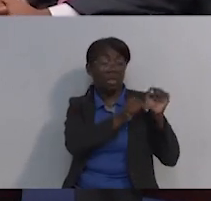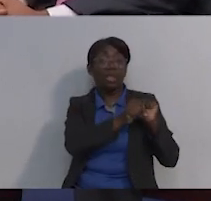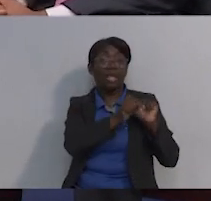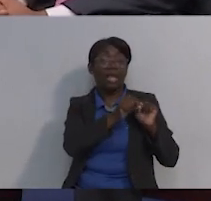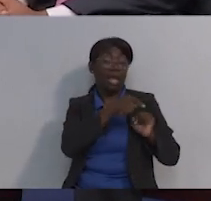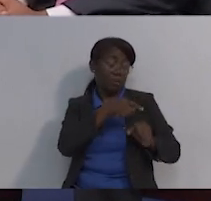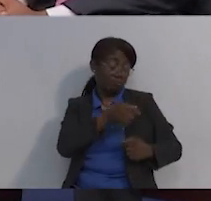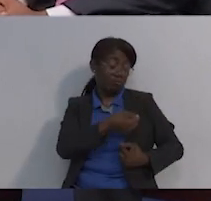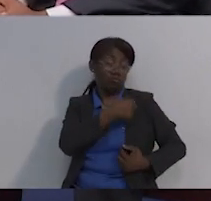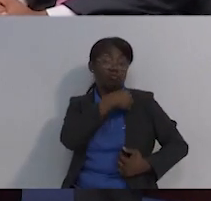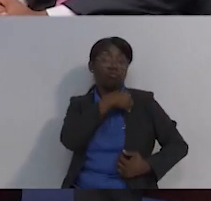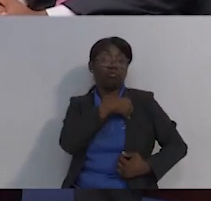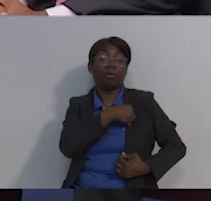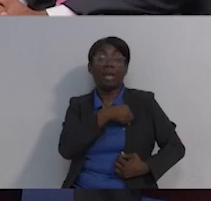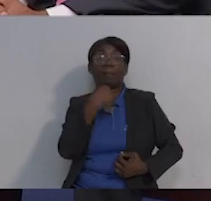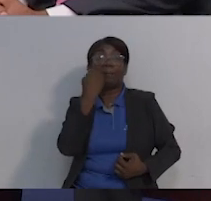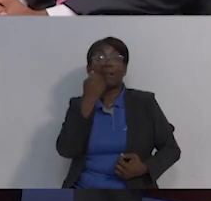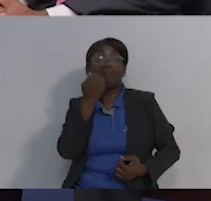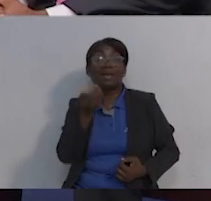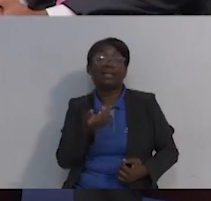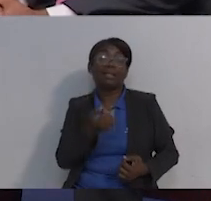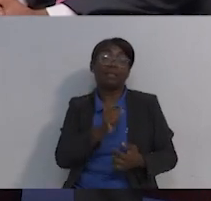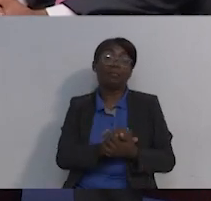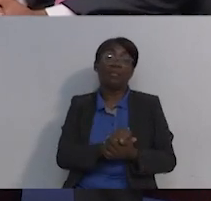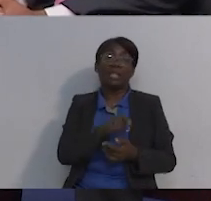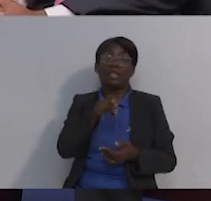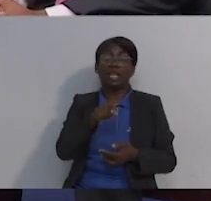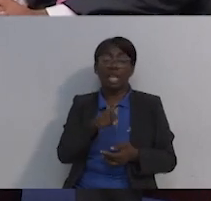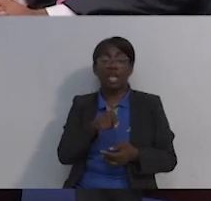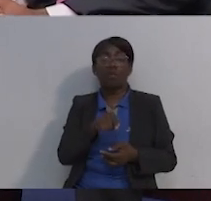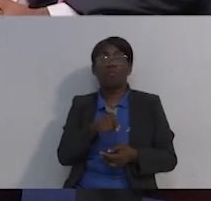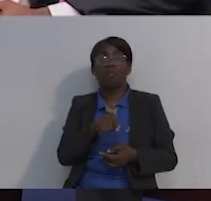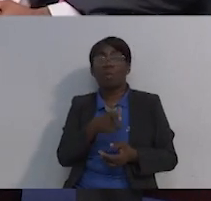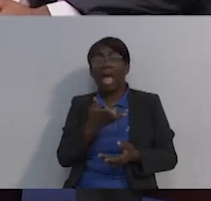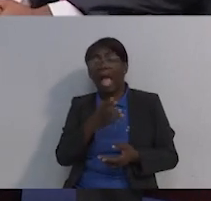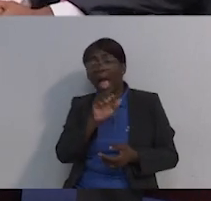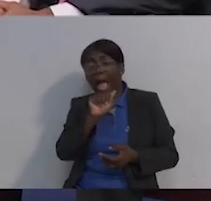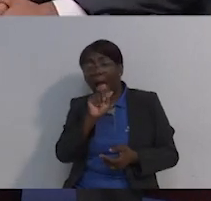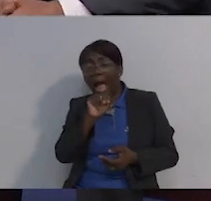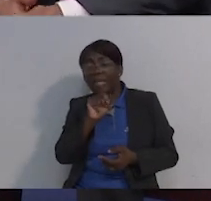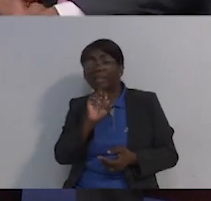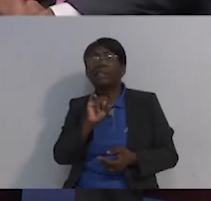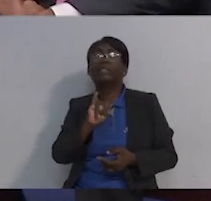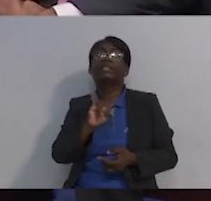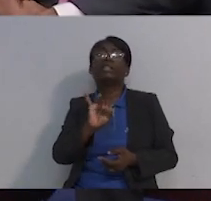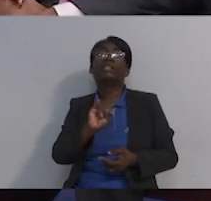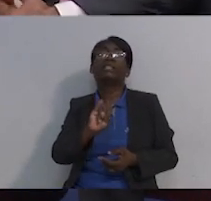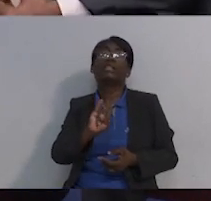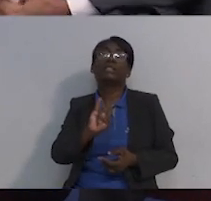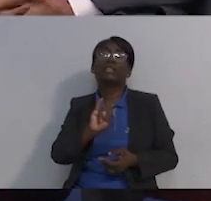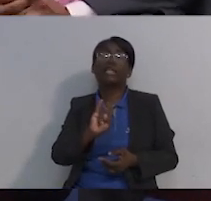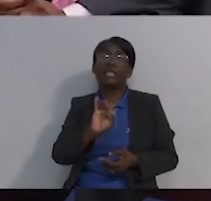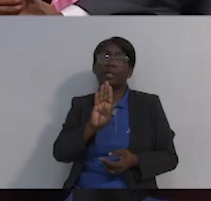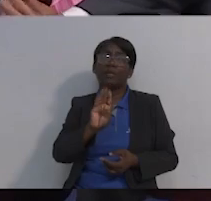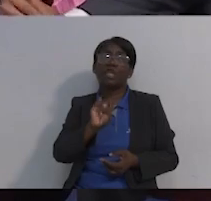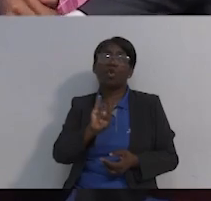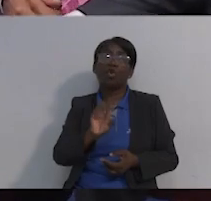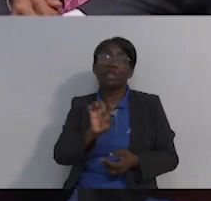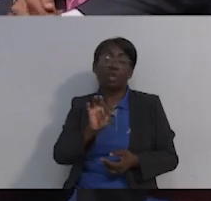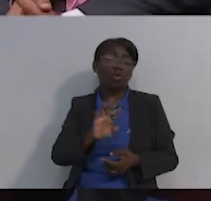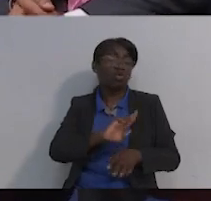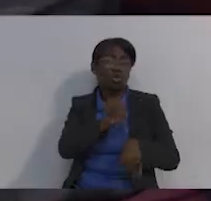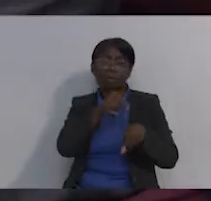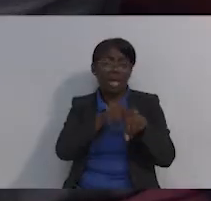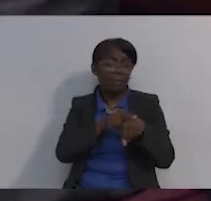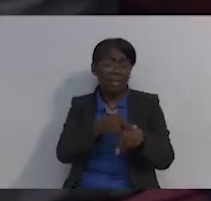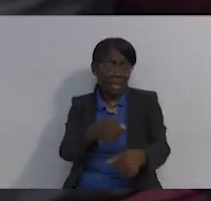ahí. O sea, cualquier cosa que normalmente te pondrían por la vena, te lo pueden poner. Es tu mejor amigo. Sirve para eso.